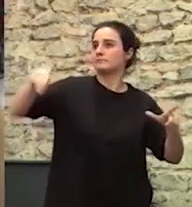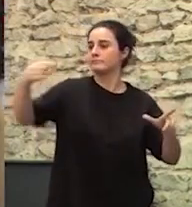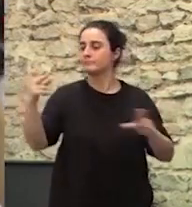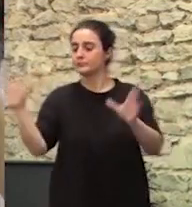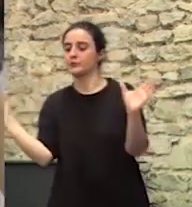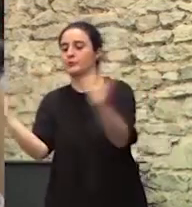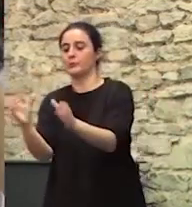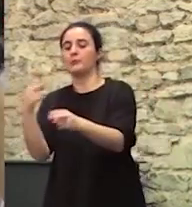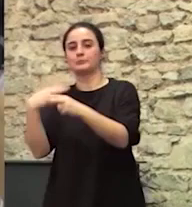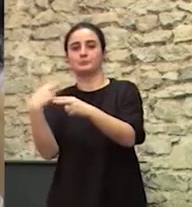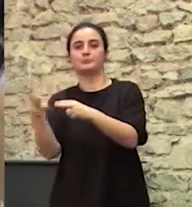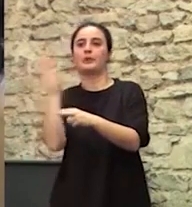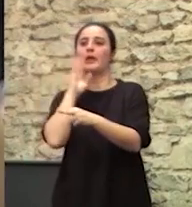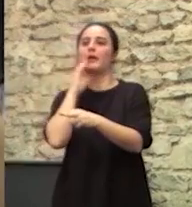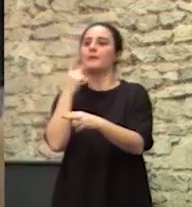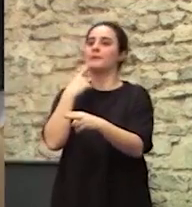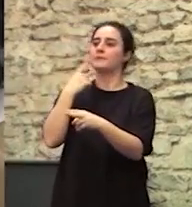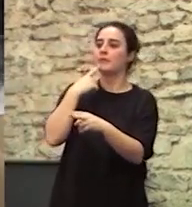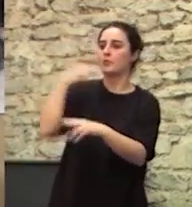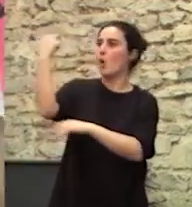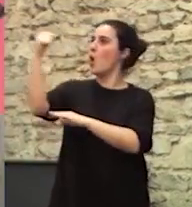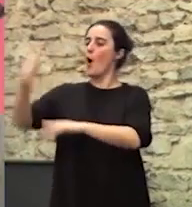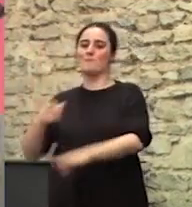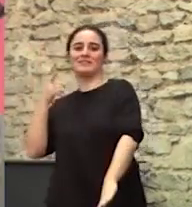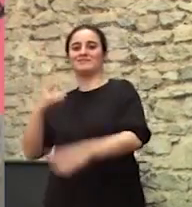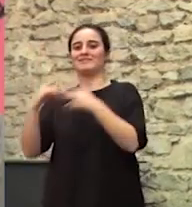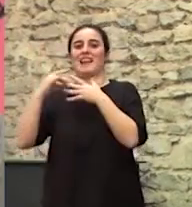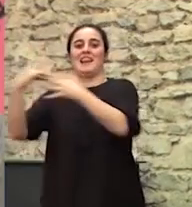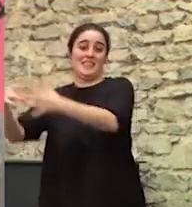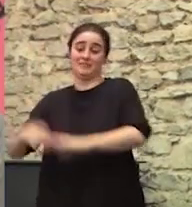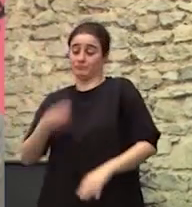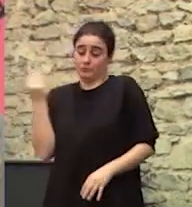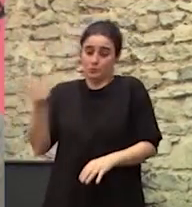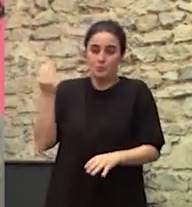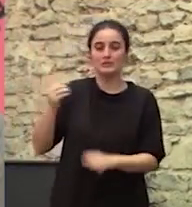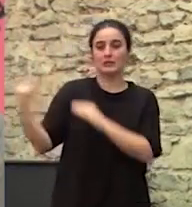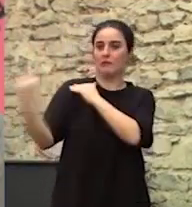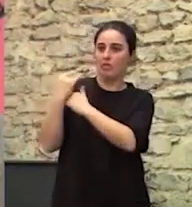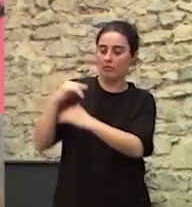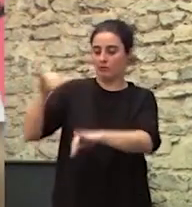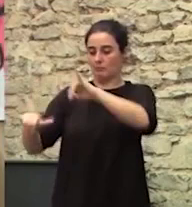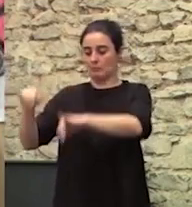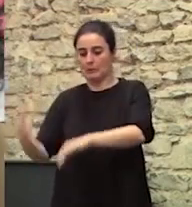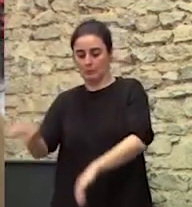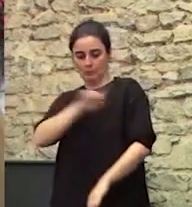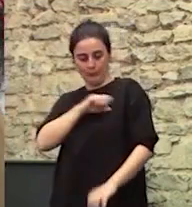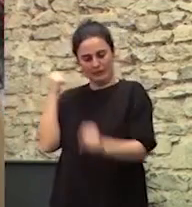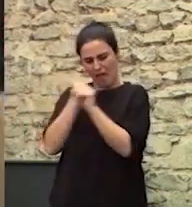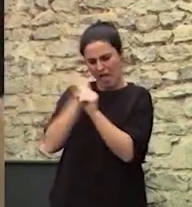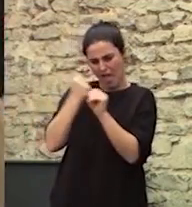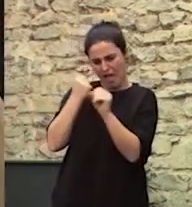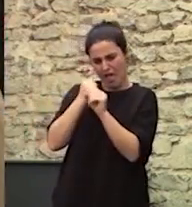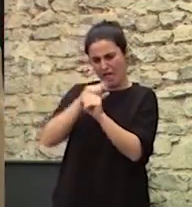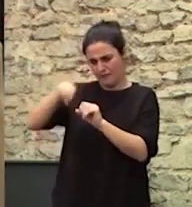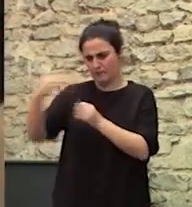Los partidos estos que están dirigidos todos por hombres Por supuesto Nos engañan, nos manipulan, nos hacen trabajar como bestias Y después nos pegan la